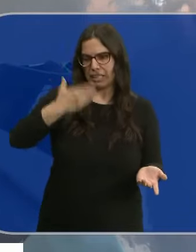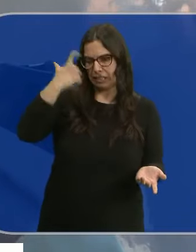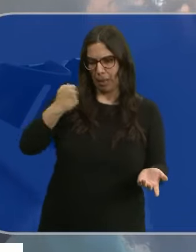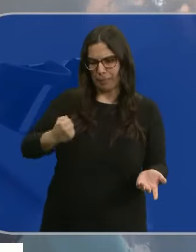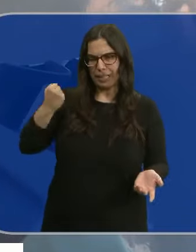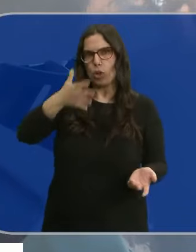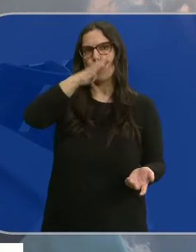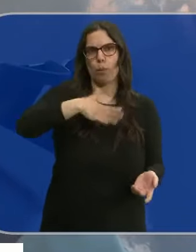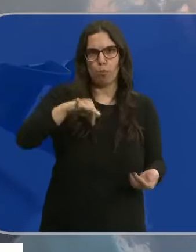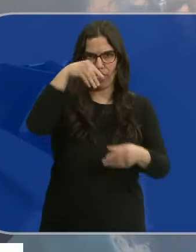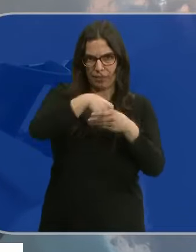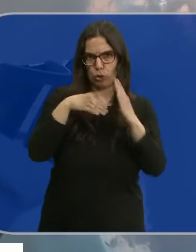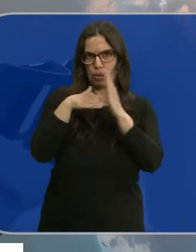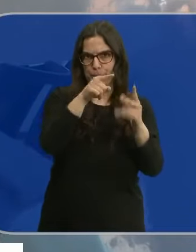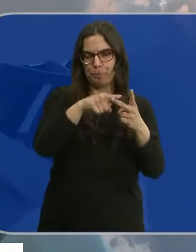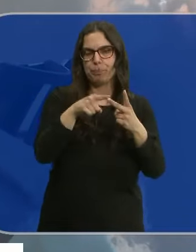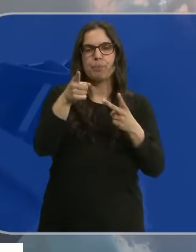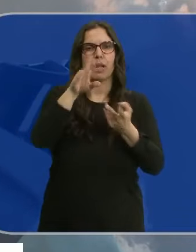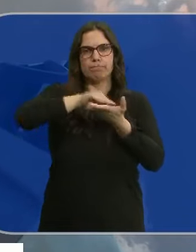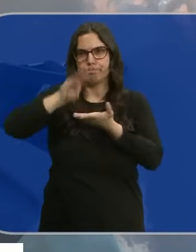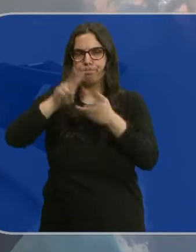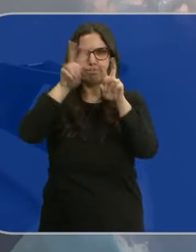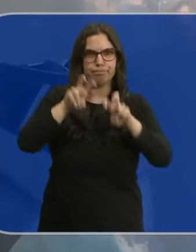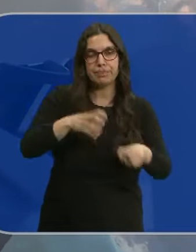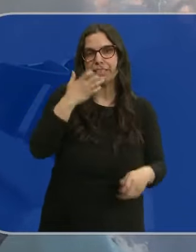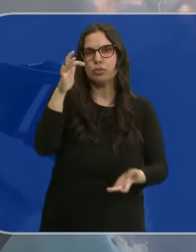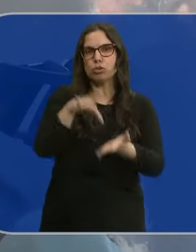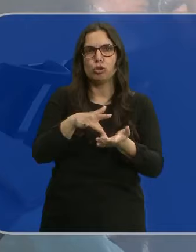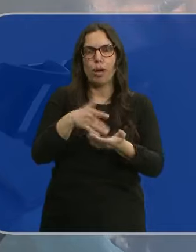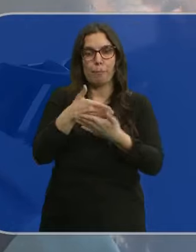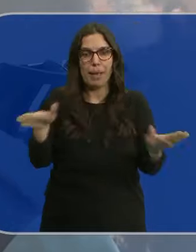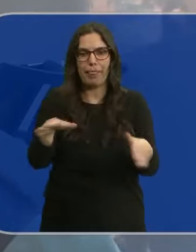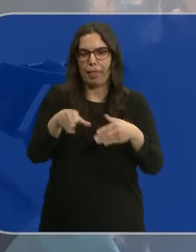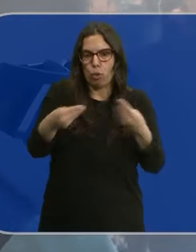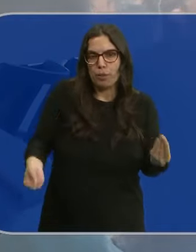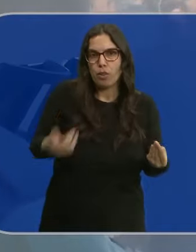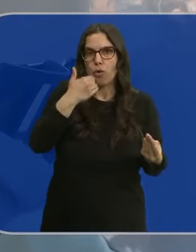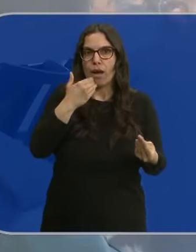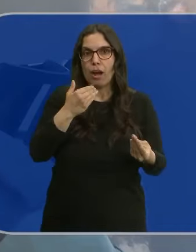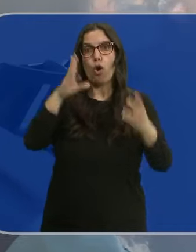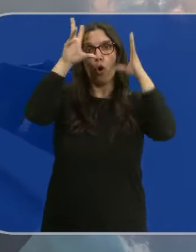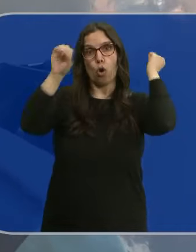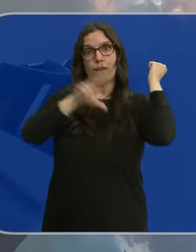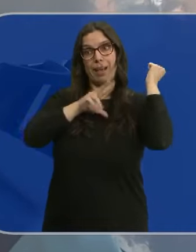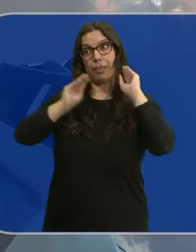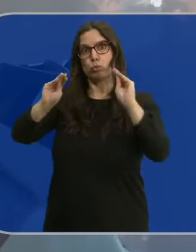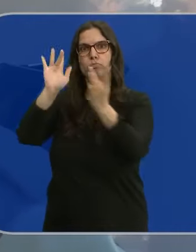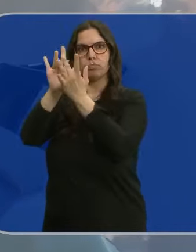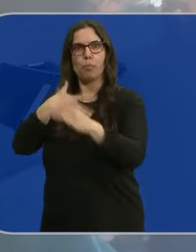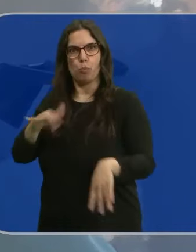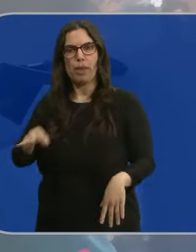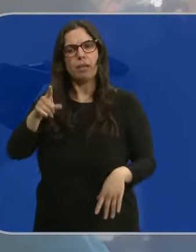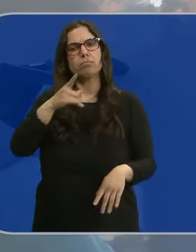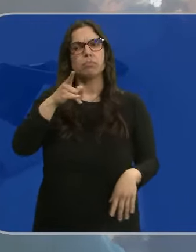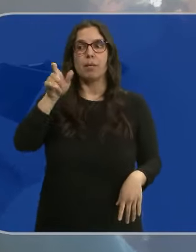peregrino, instrucción de diligencias, cuando tienen algún tipo de pérdida de documentación, hablar con los consulados o embajadas. Es